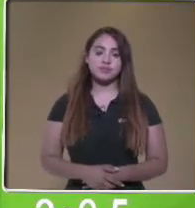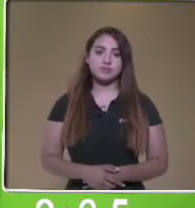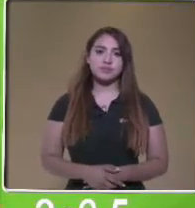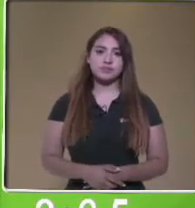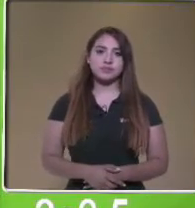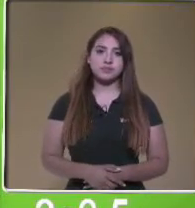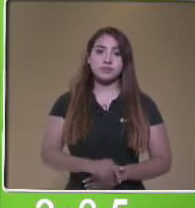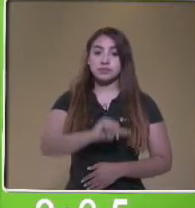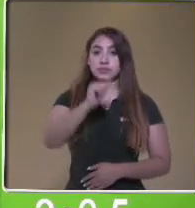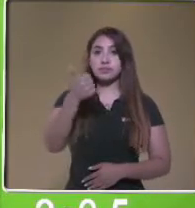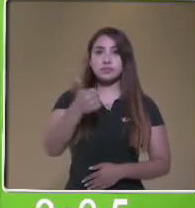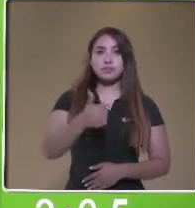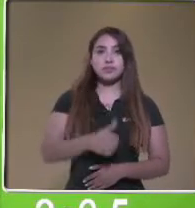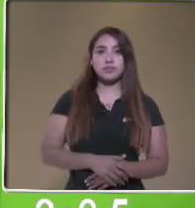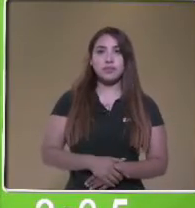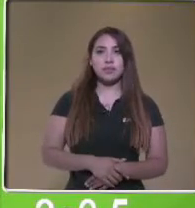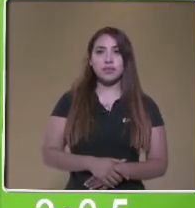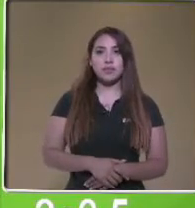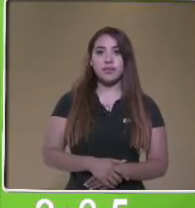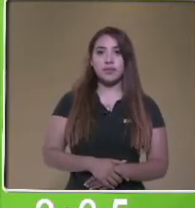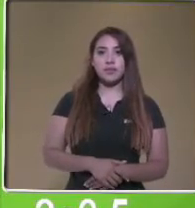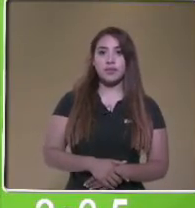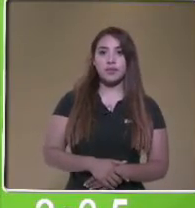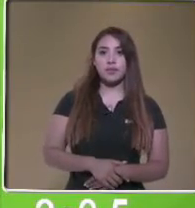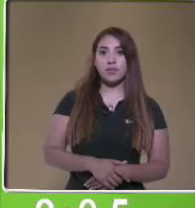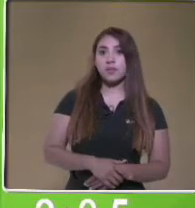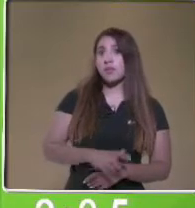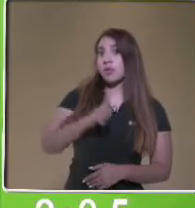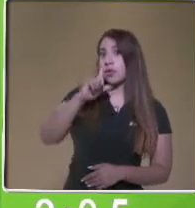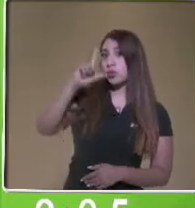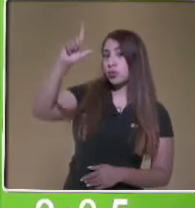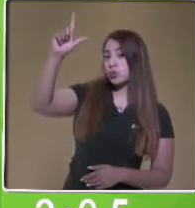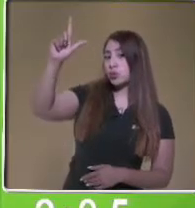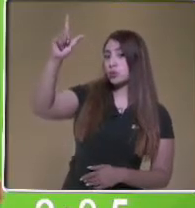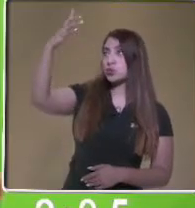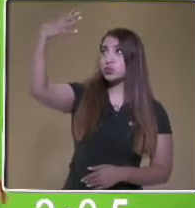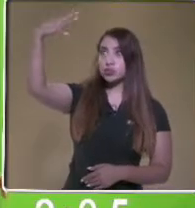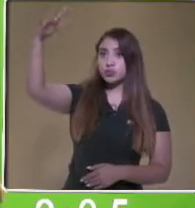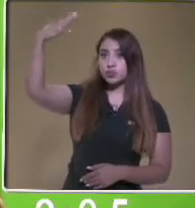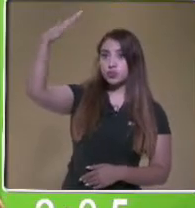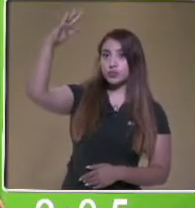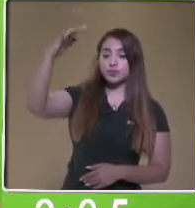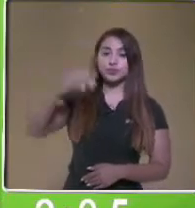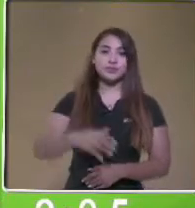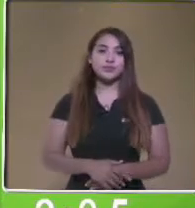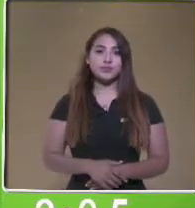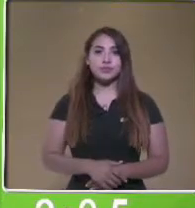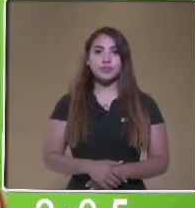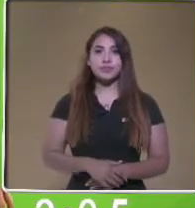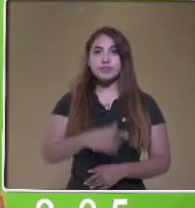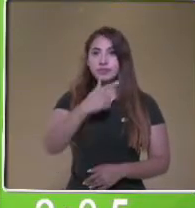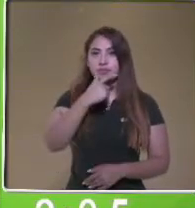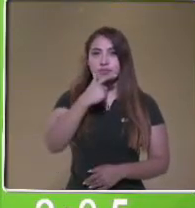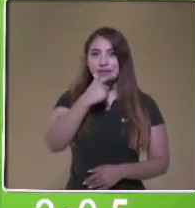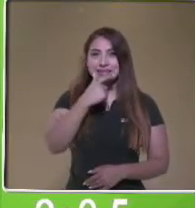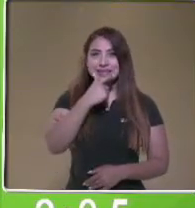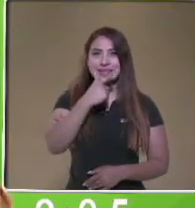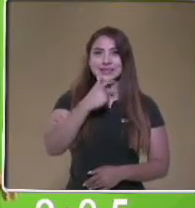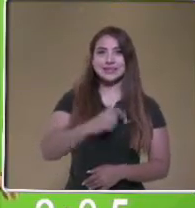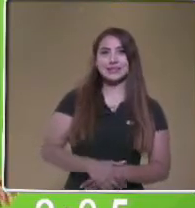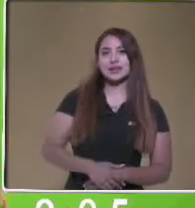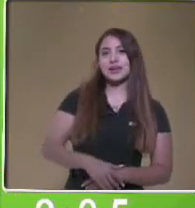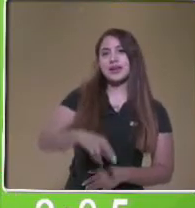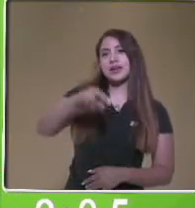El siguiente es luz solar. En inglés se dice sunlight. Repitan después de mí.